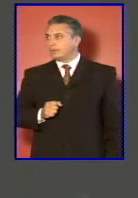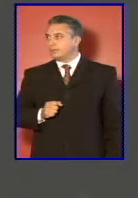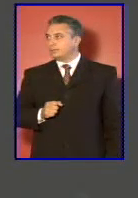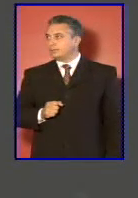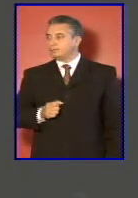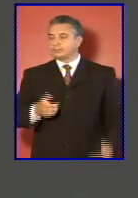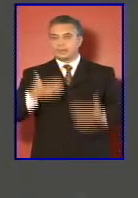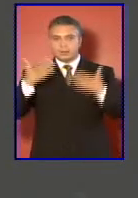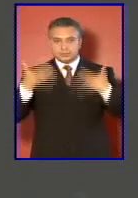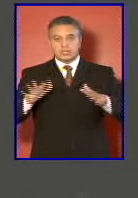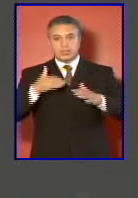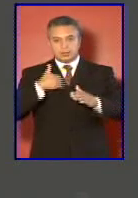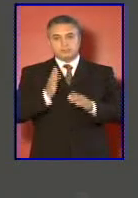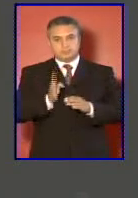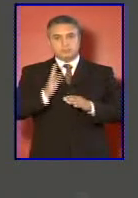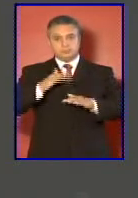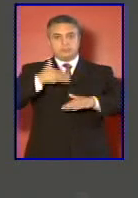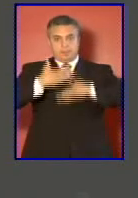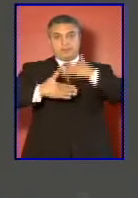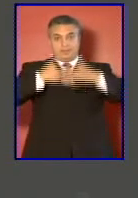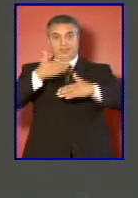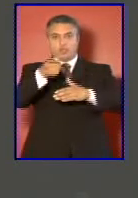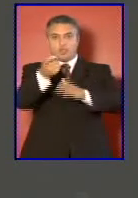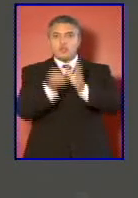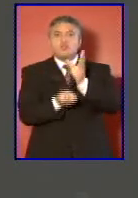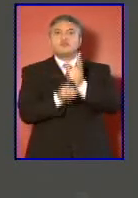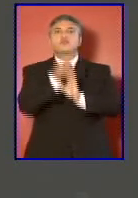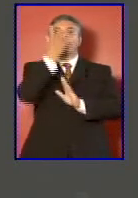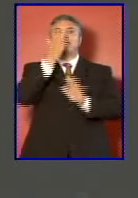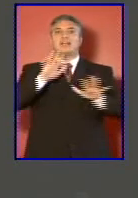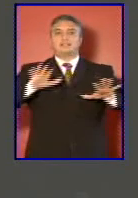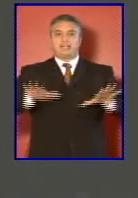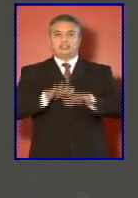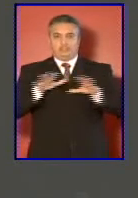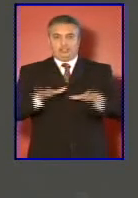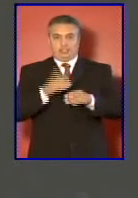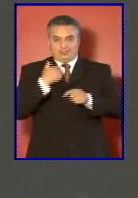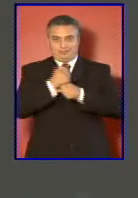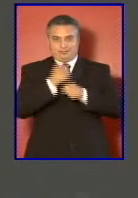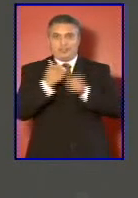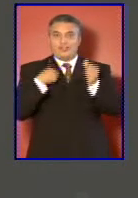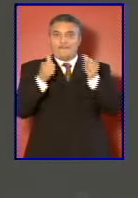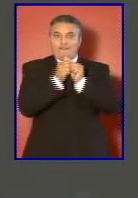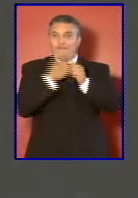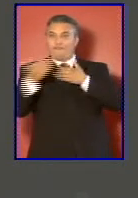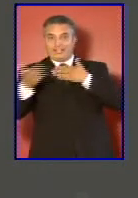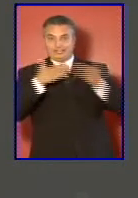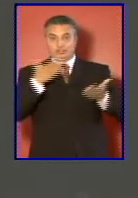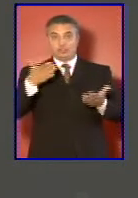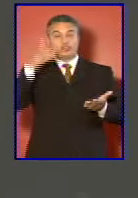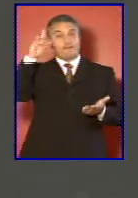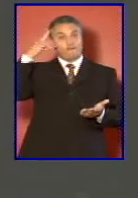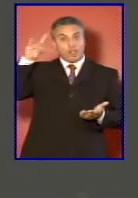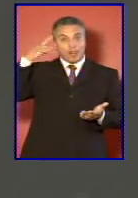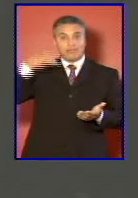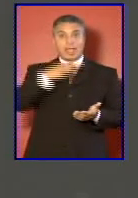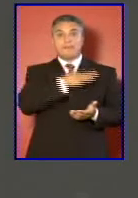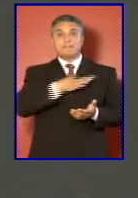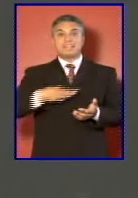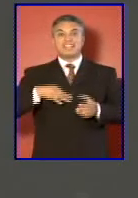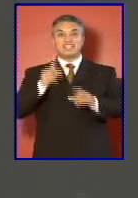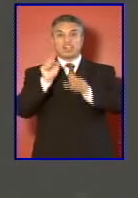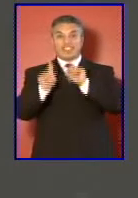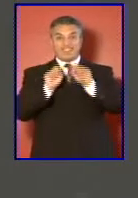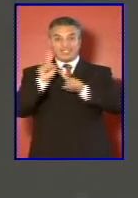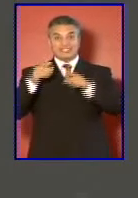hemos emprendido también nuevas acciones de cooperación con nuestros vecinos con Bolivia los ministros de defensa de